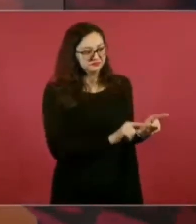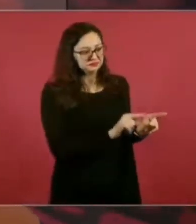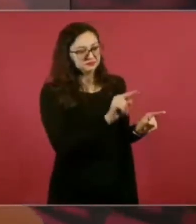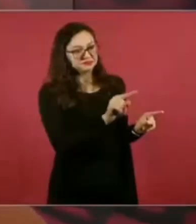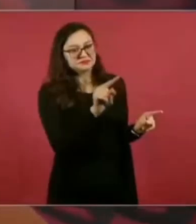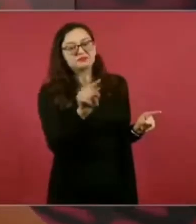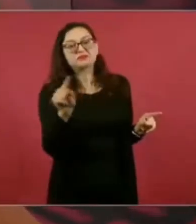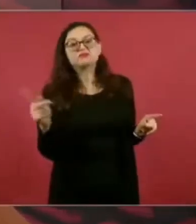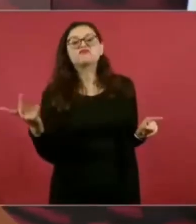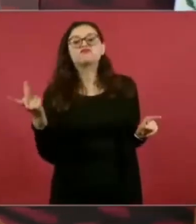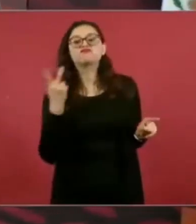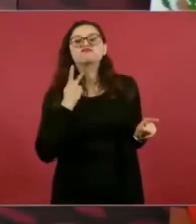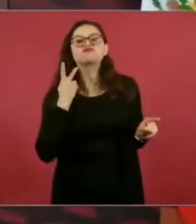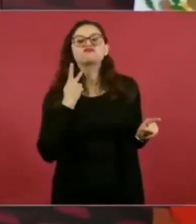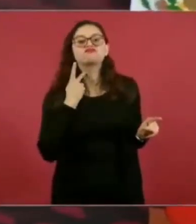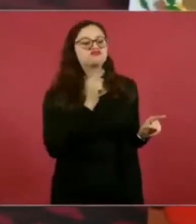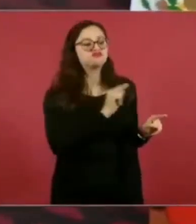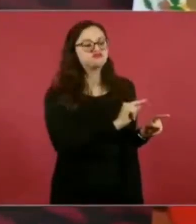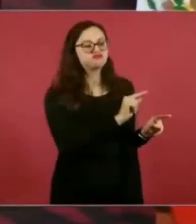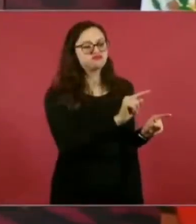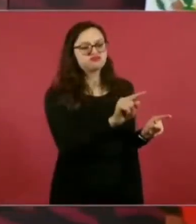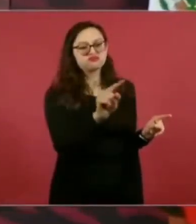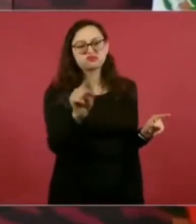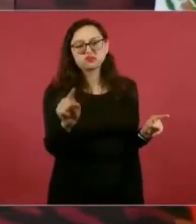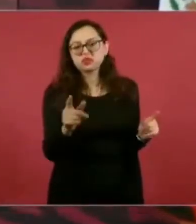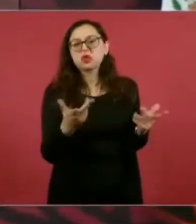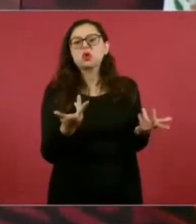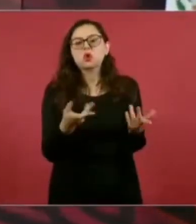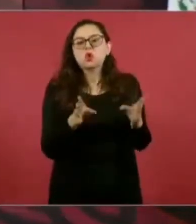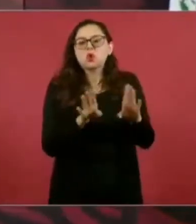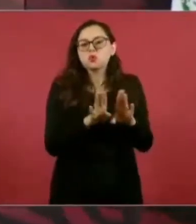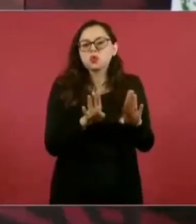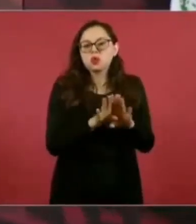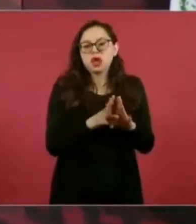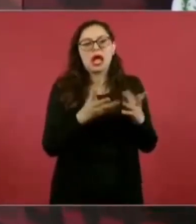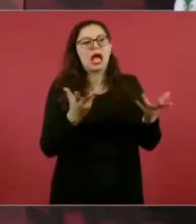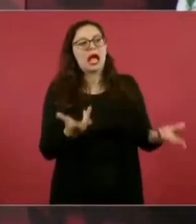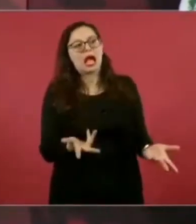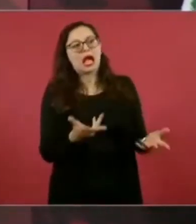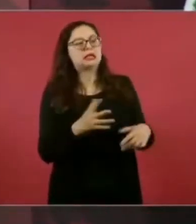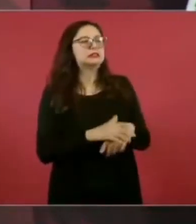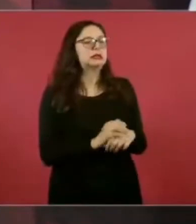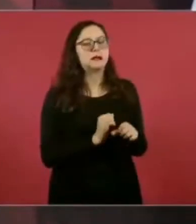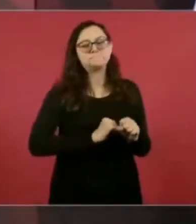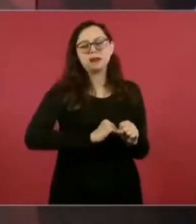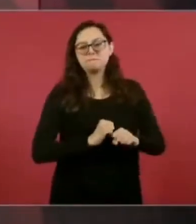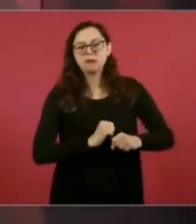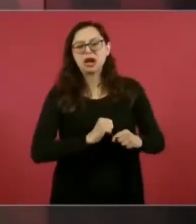son fruto de las relaciones públicas,